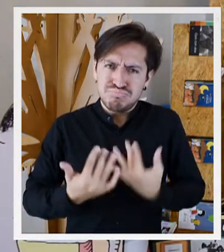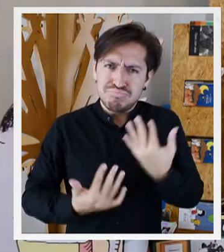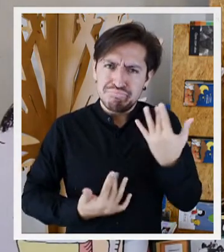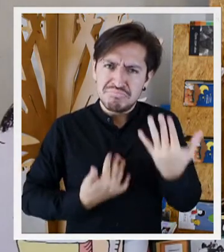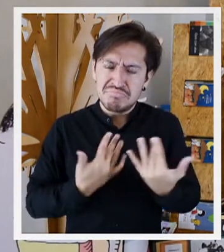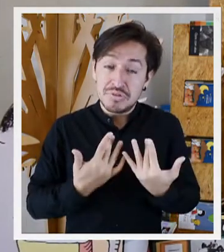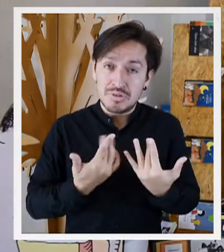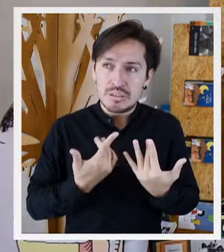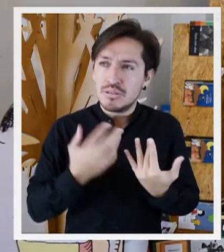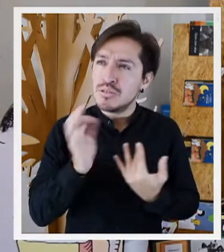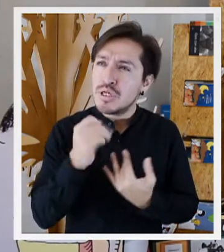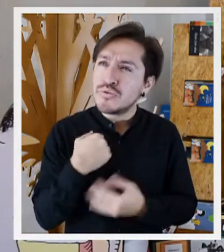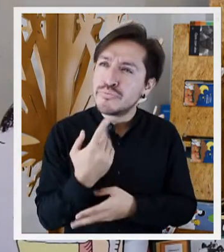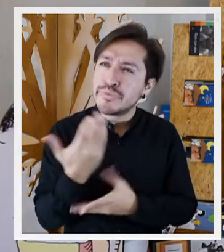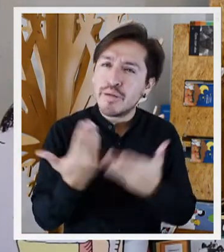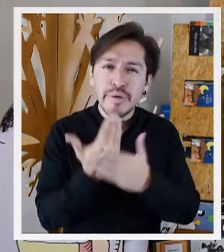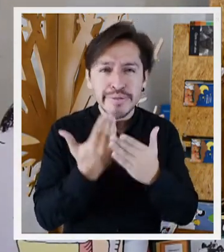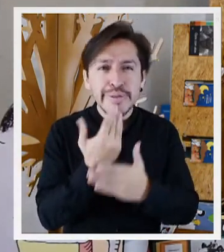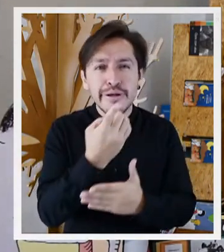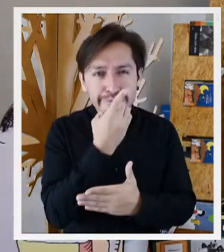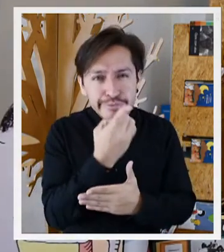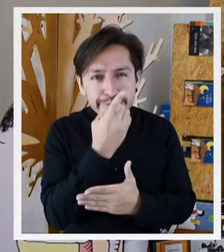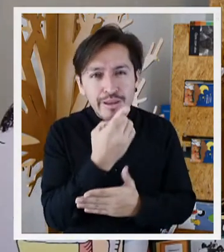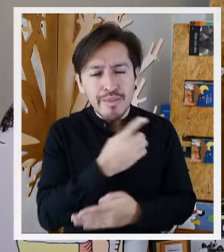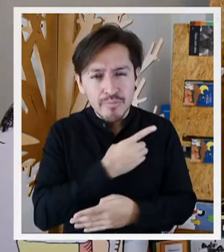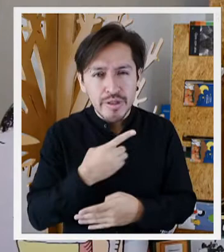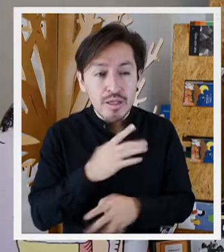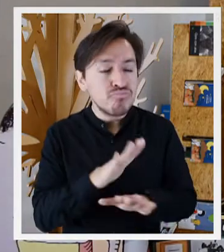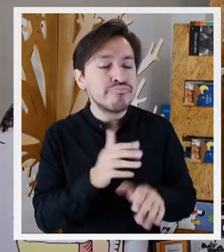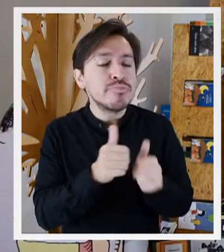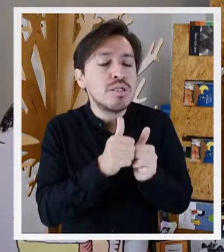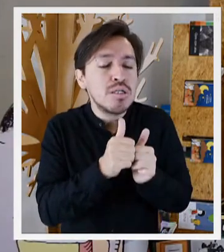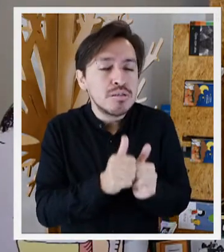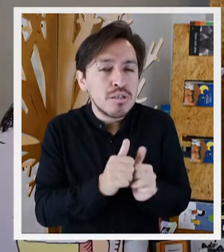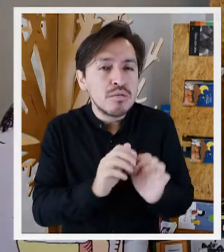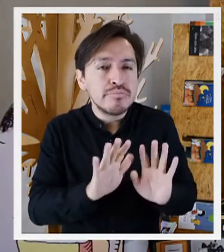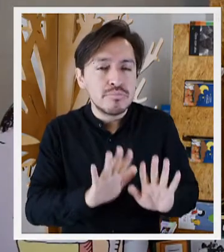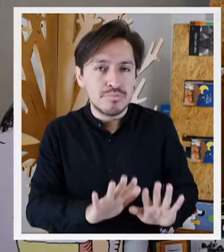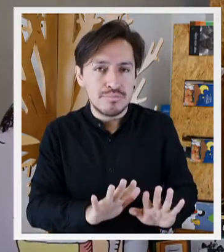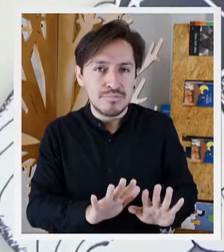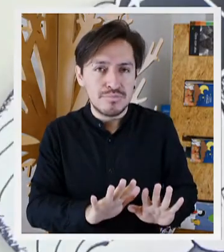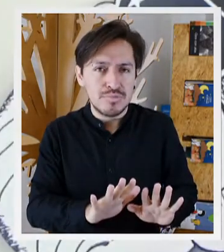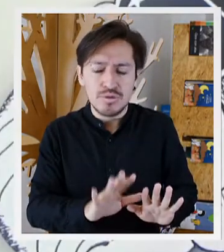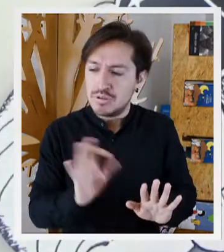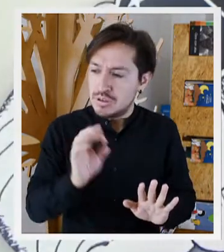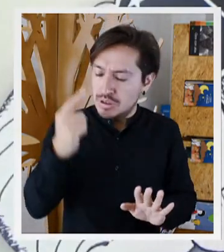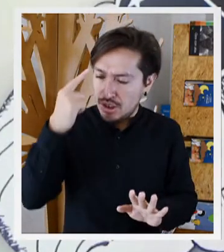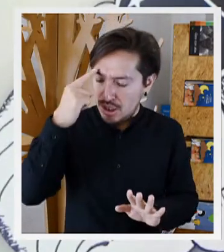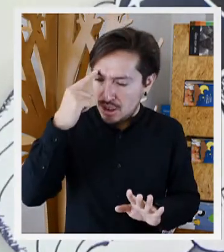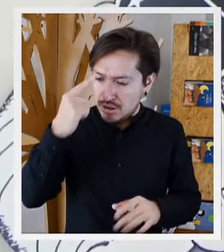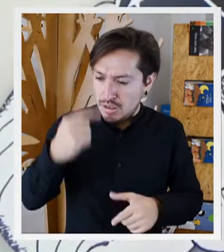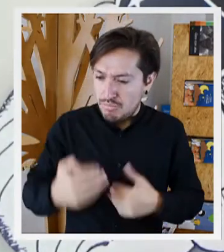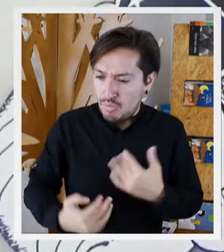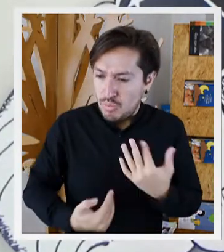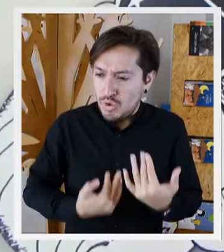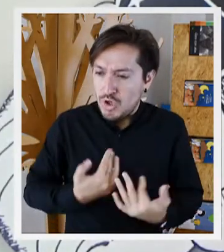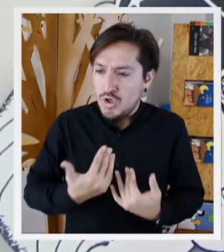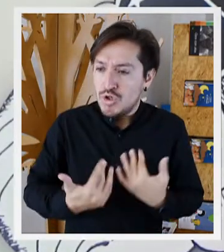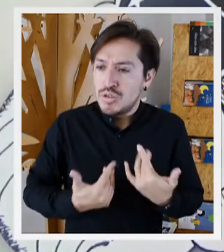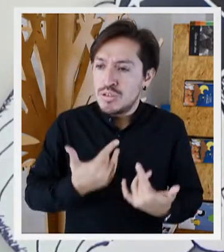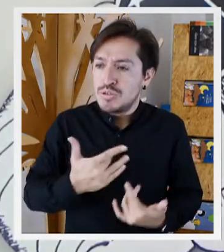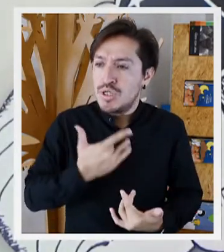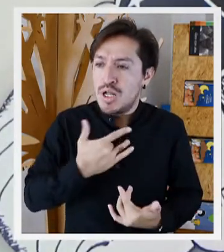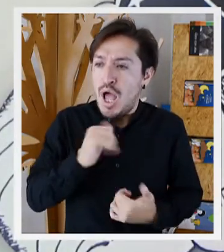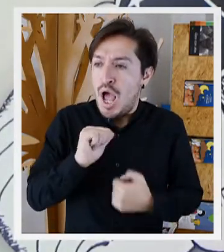burbujeo. Tal vez no debí salir sin desayunar. ¡Quieta! Tal vez ese burbujeo